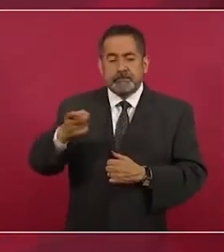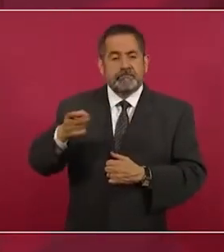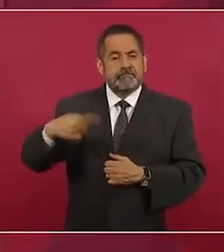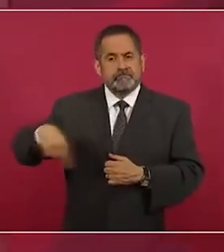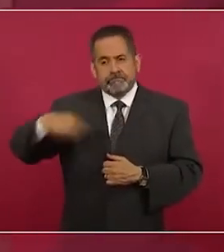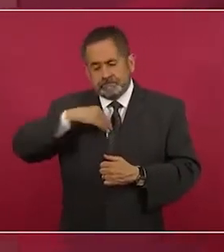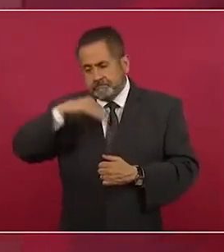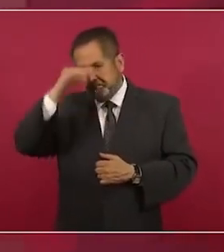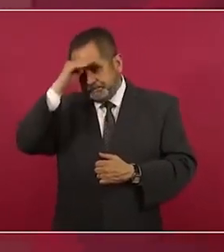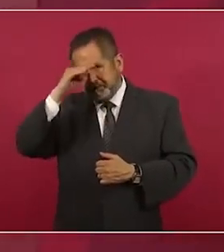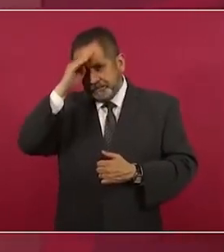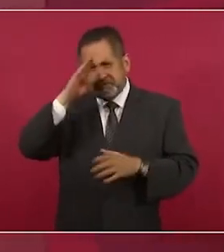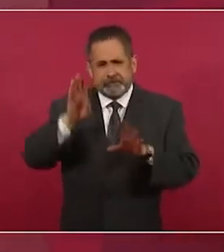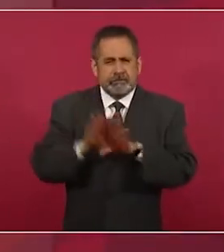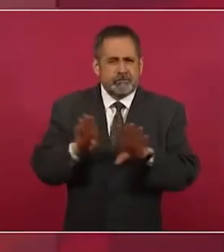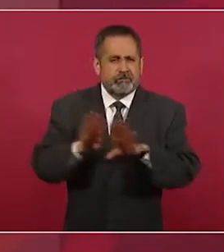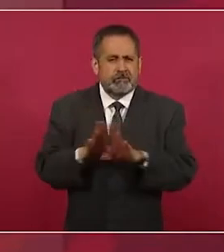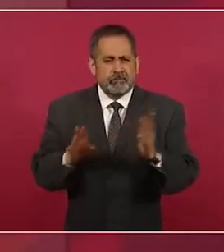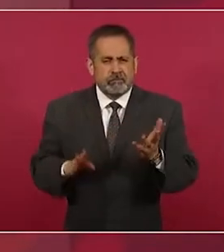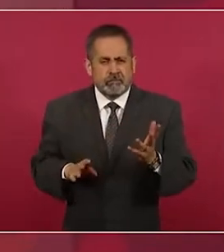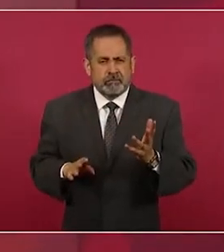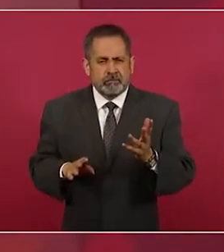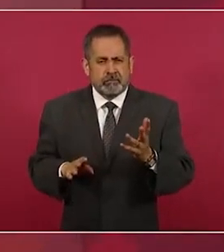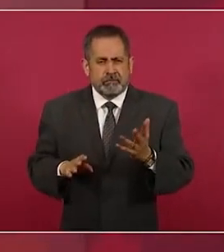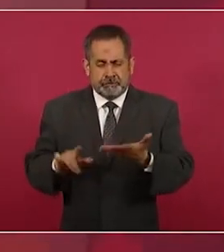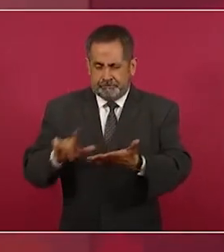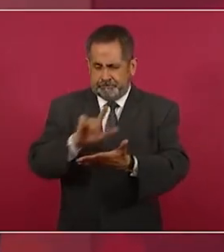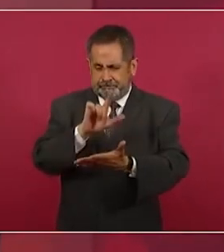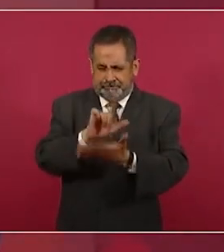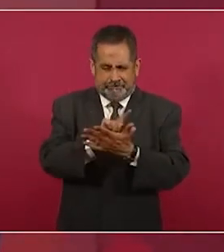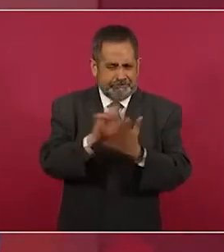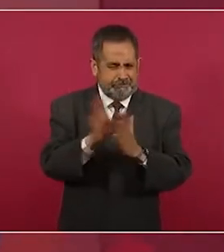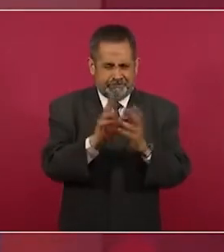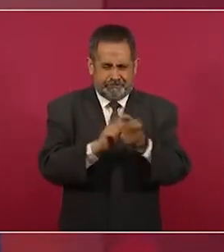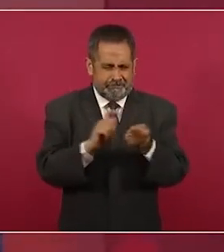que buscar la forma sin llegar a la reforma constitucional,